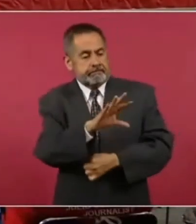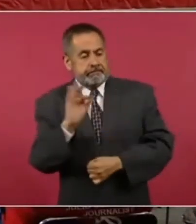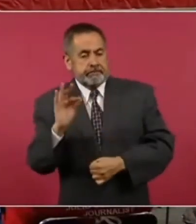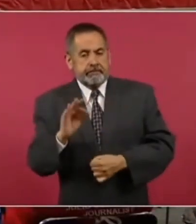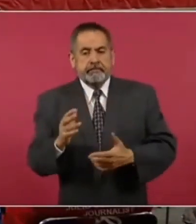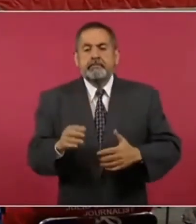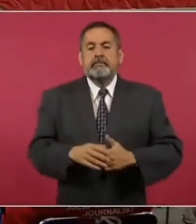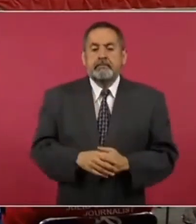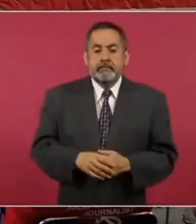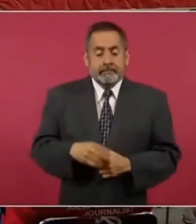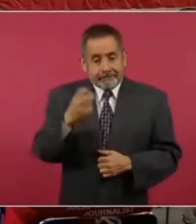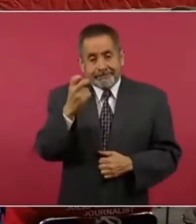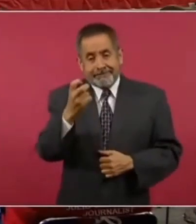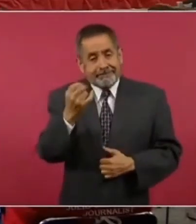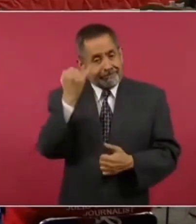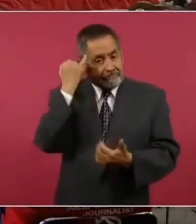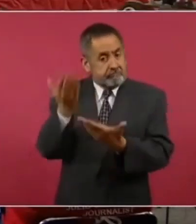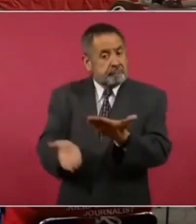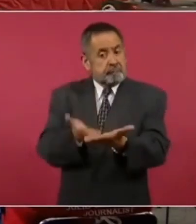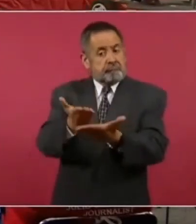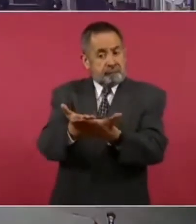eso es lo que estamos planteando